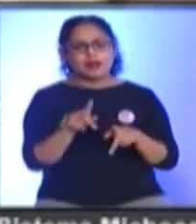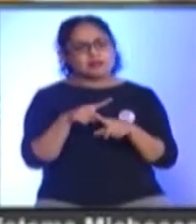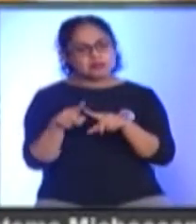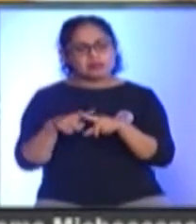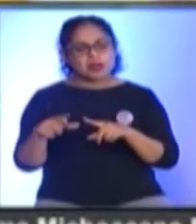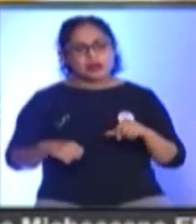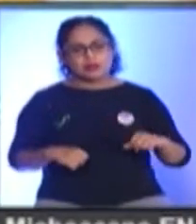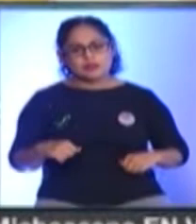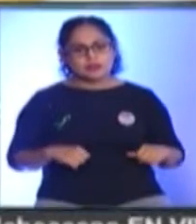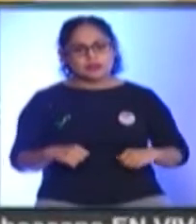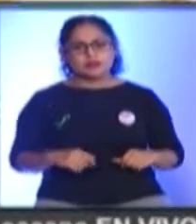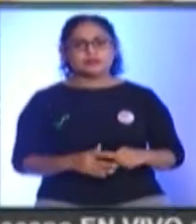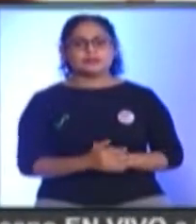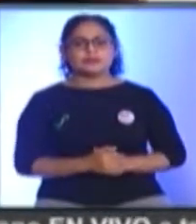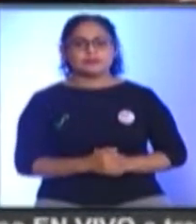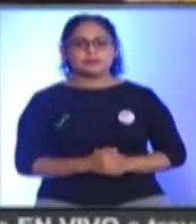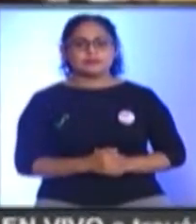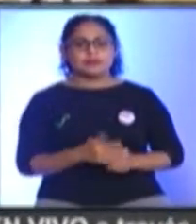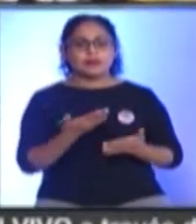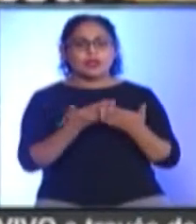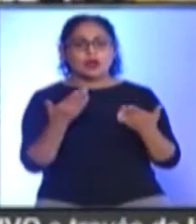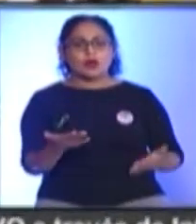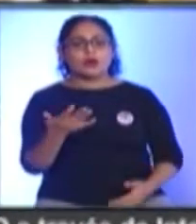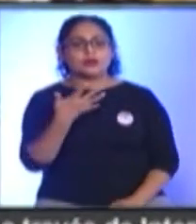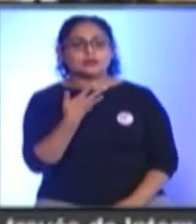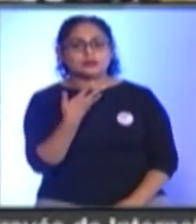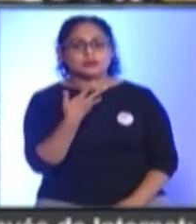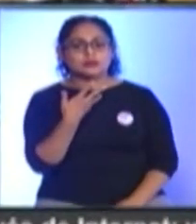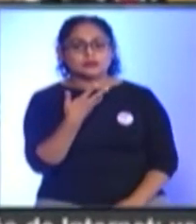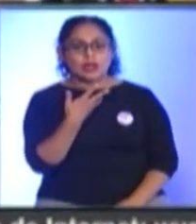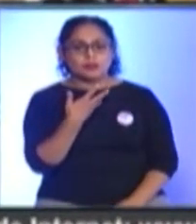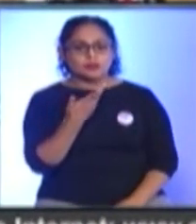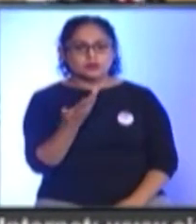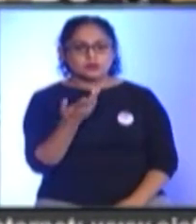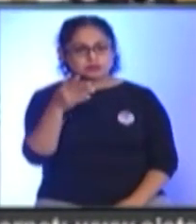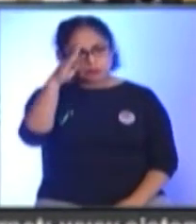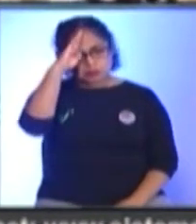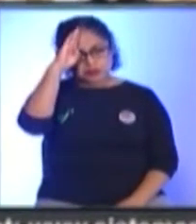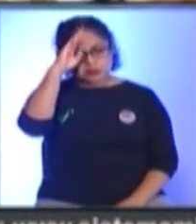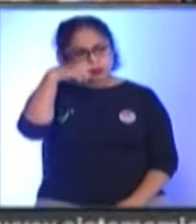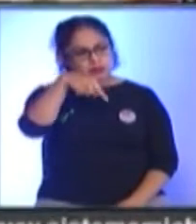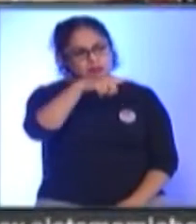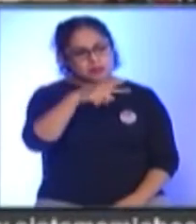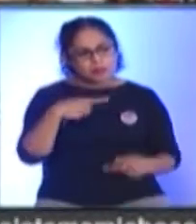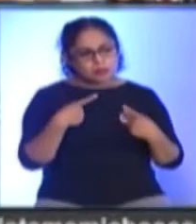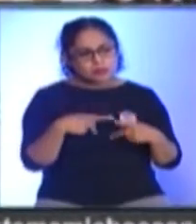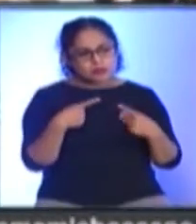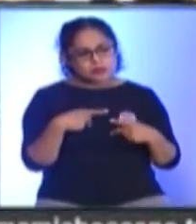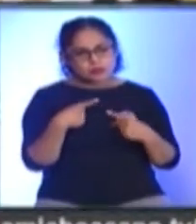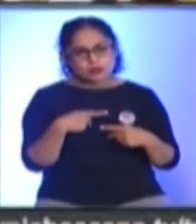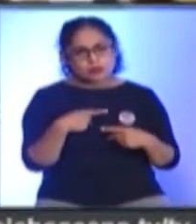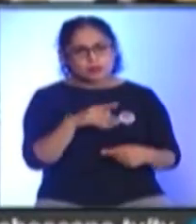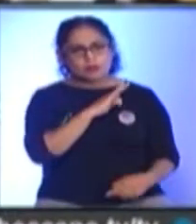Mira Estamos apenas Empezando A tener Las reuniones Con todo El personal Involucrado En la noche De muertos